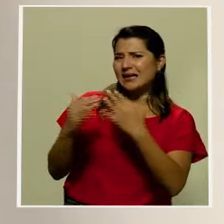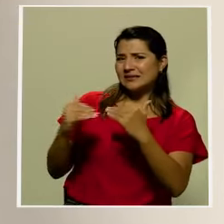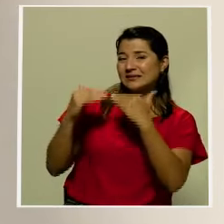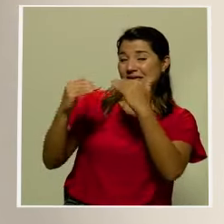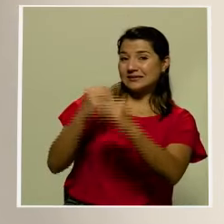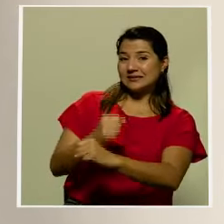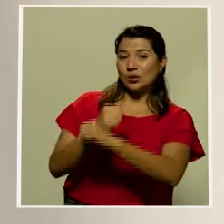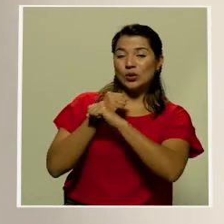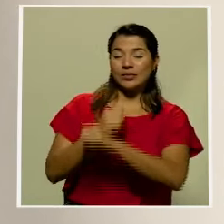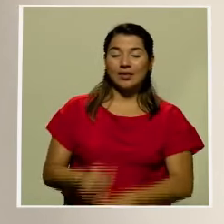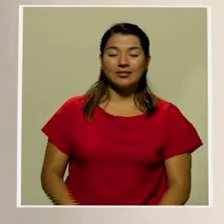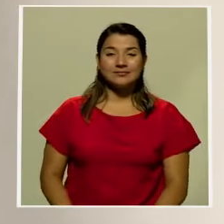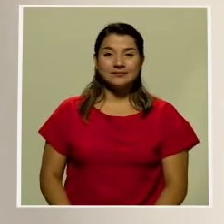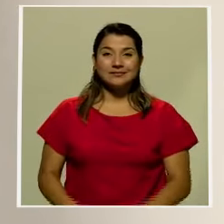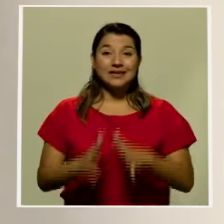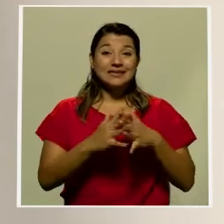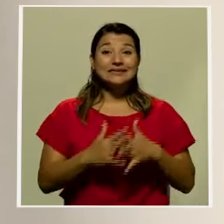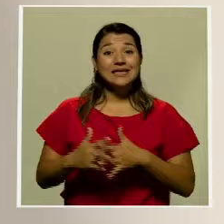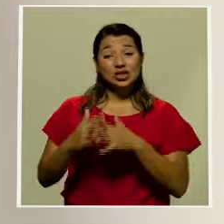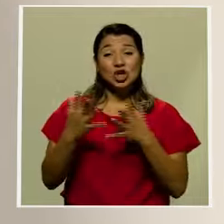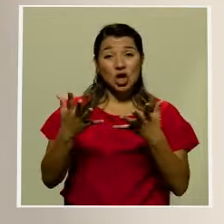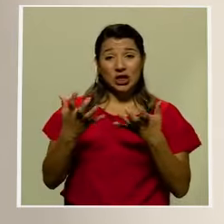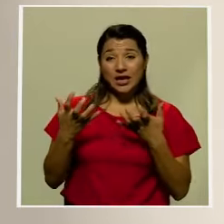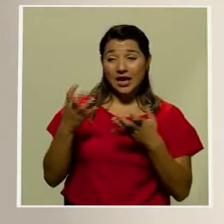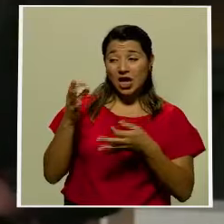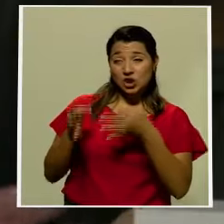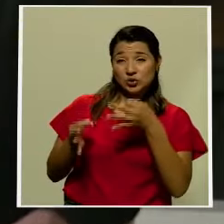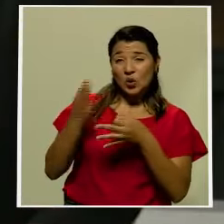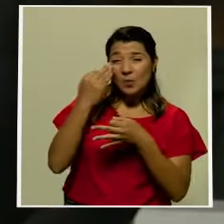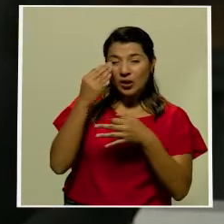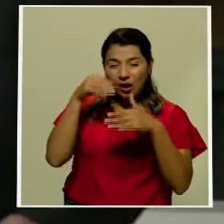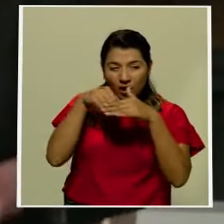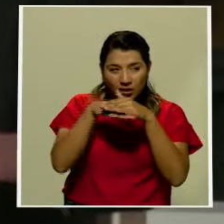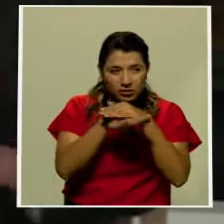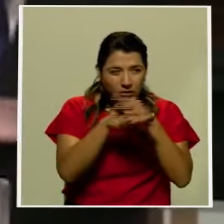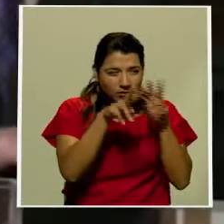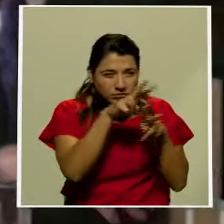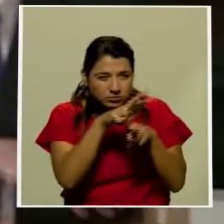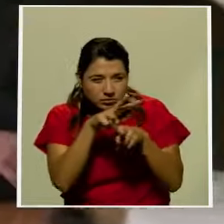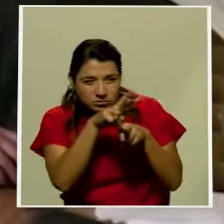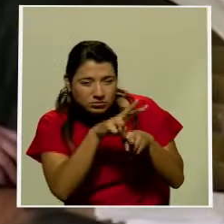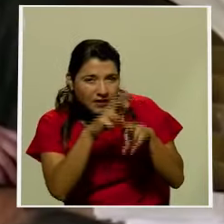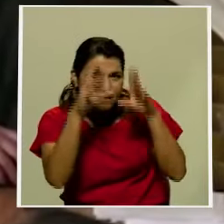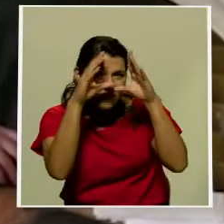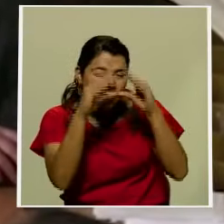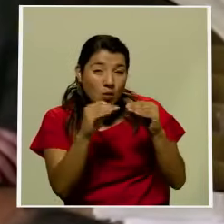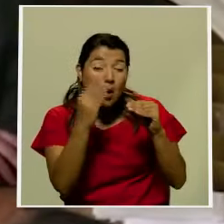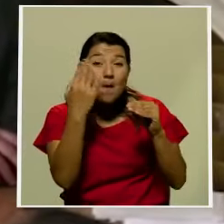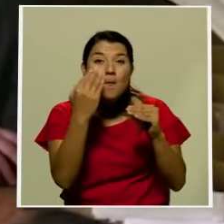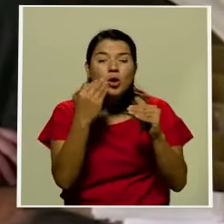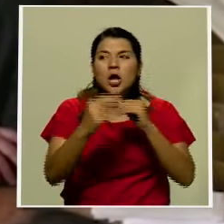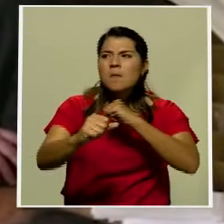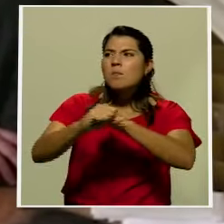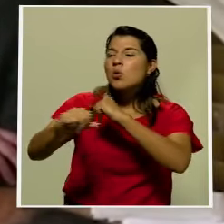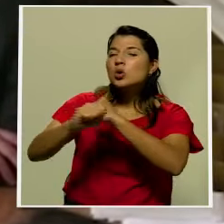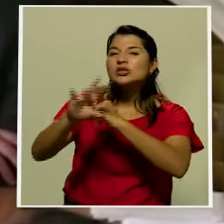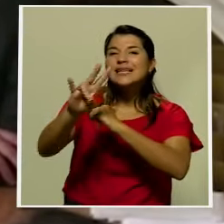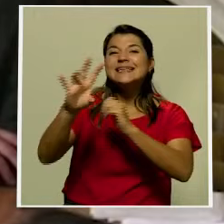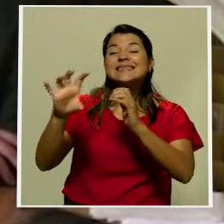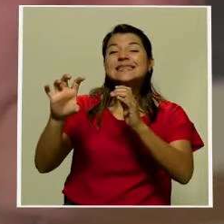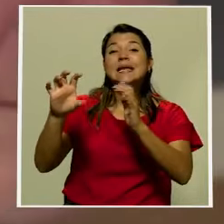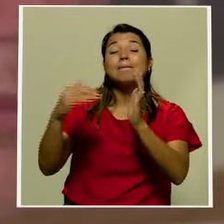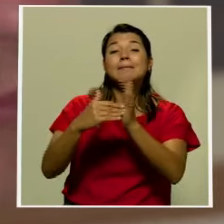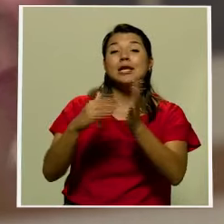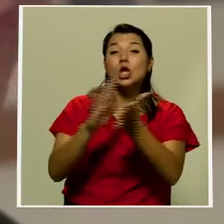Belmarsh. Estados Unidos quiere juzgarlo por espionaje, a raíz de la publicación de unos 700.000 documentos militares y